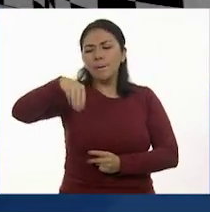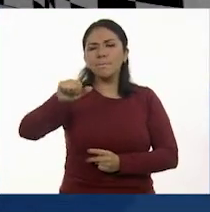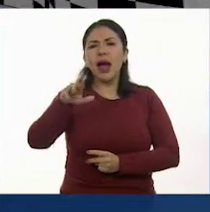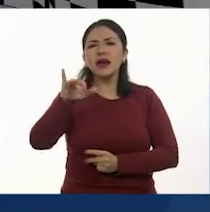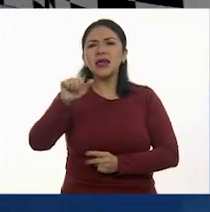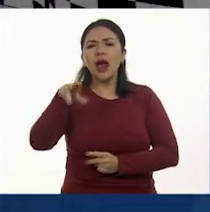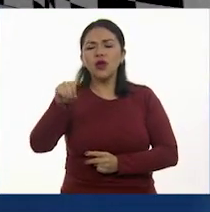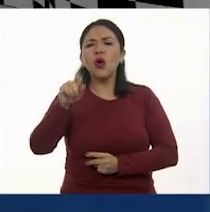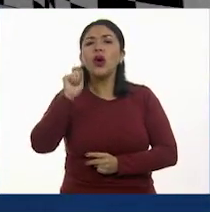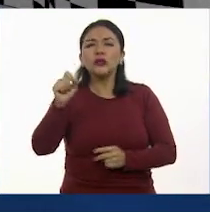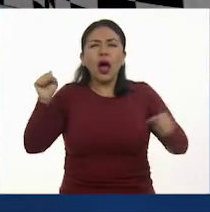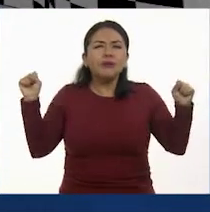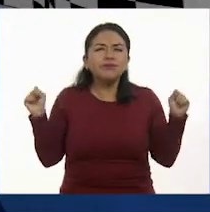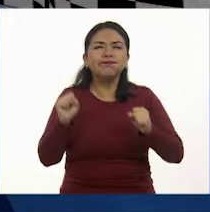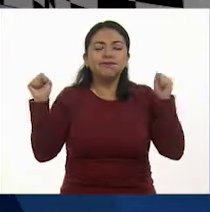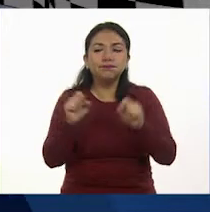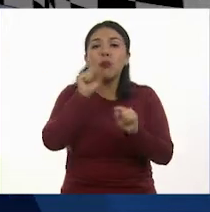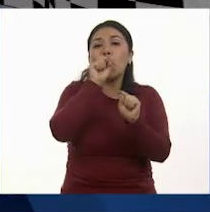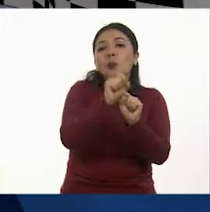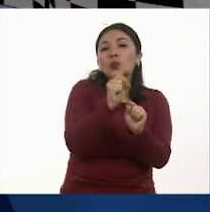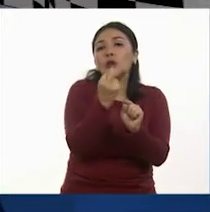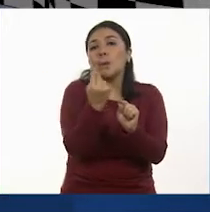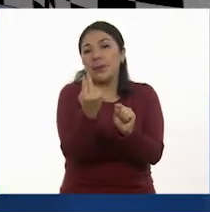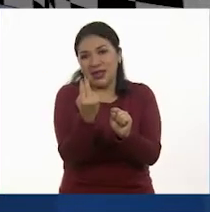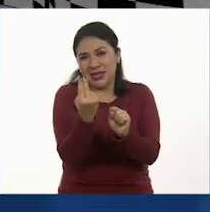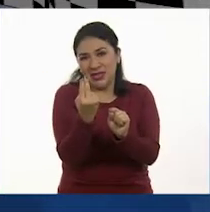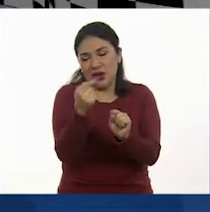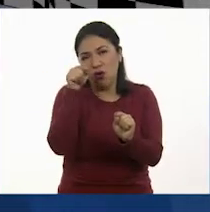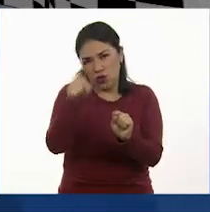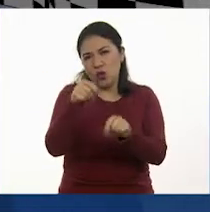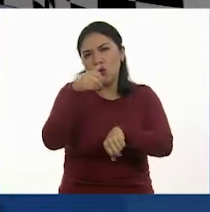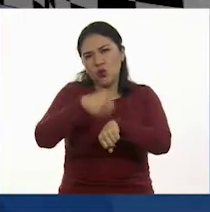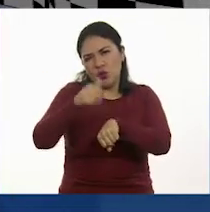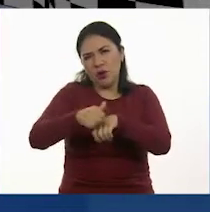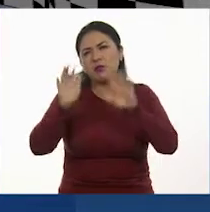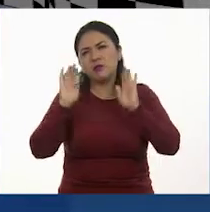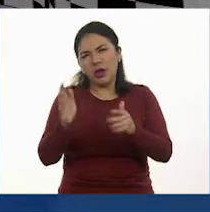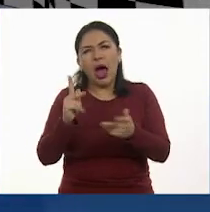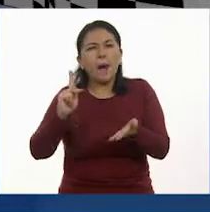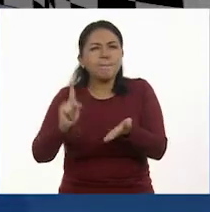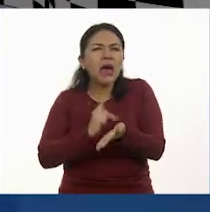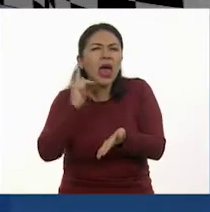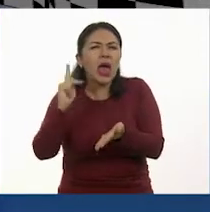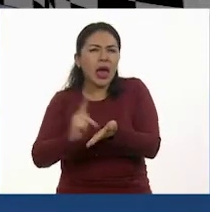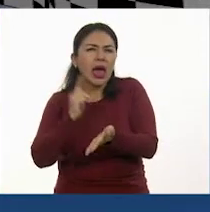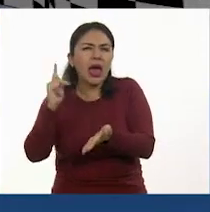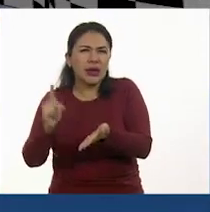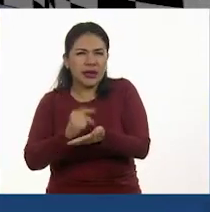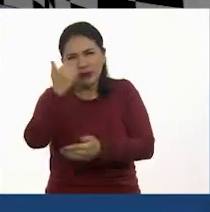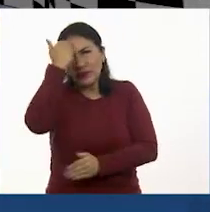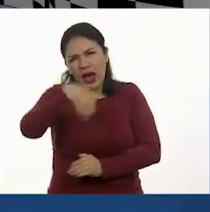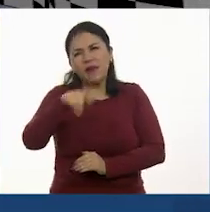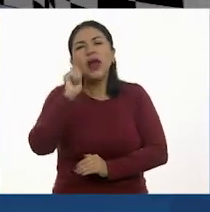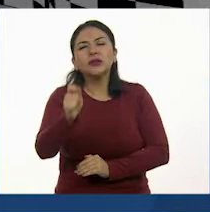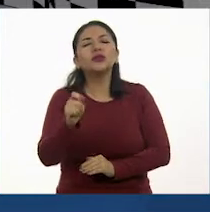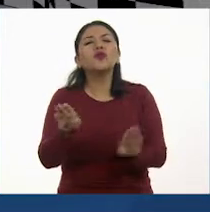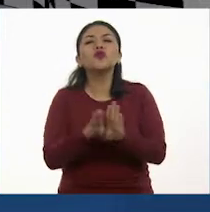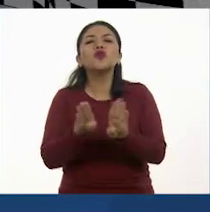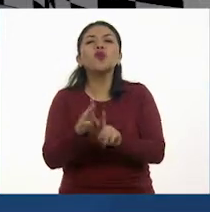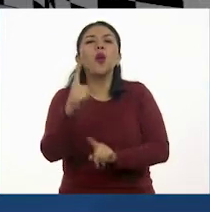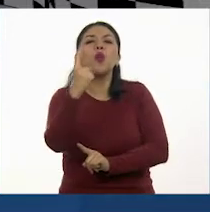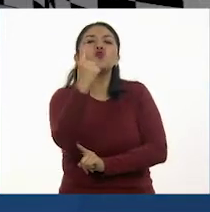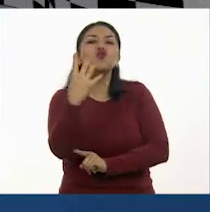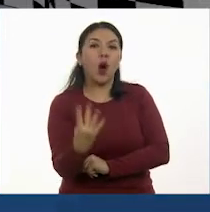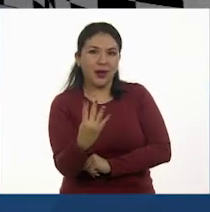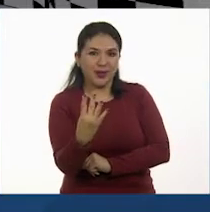el punto veinticinco. Y, bueno, este último número ya lo hemos calculado muchas veces y sabemos que es igual a